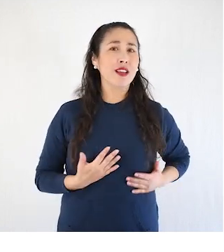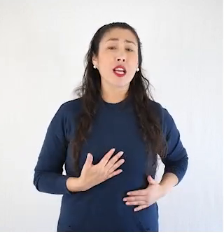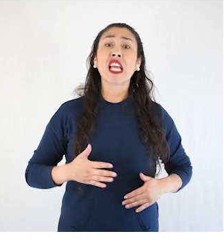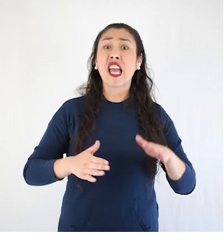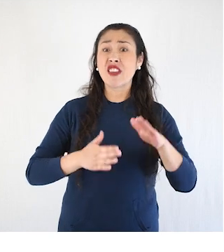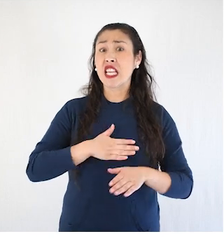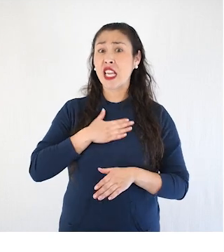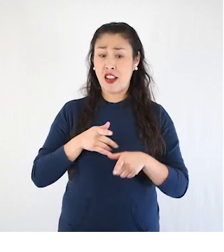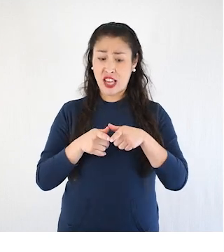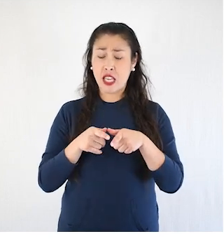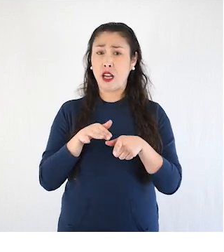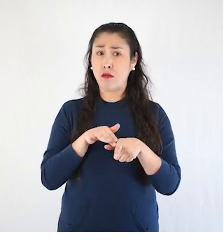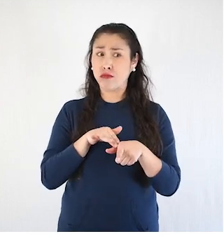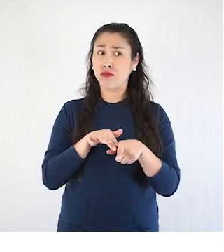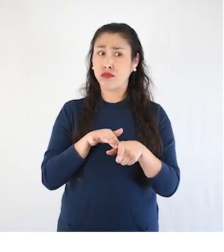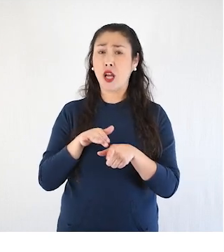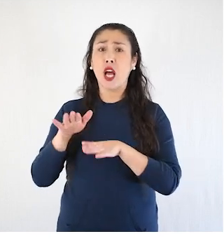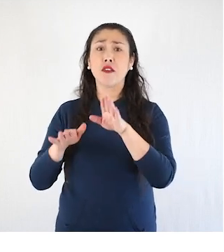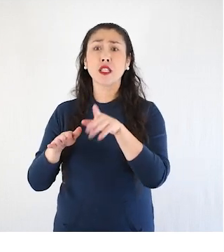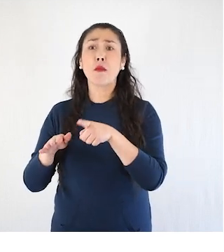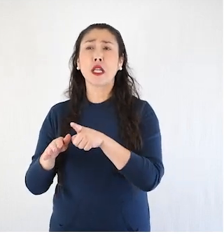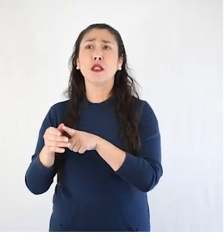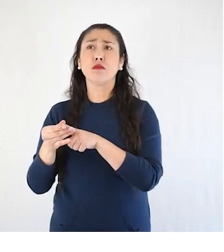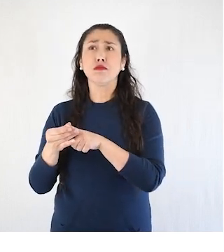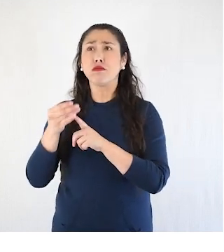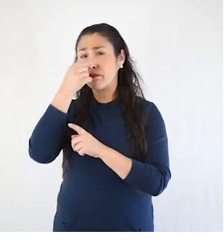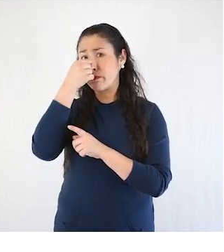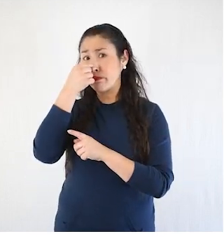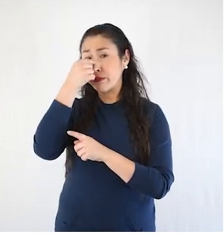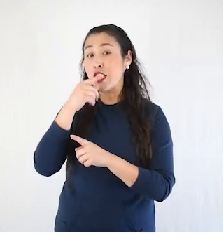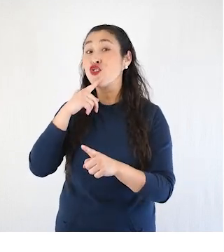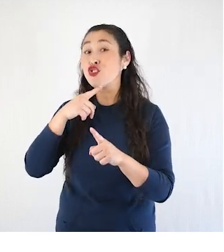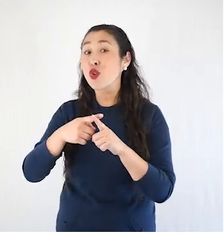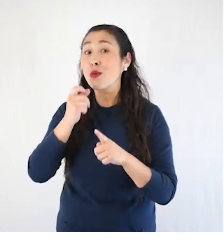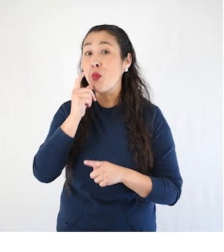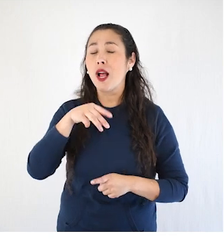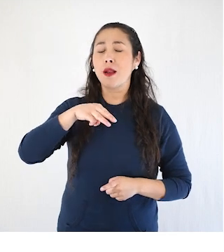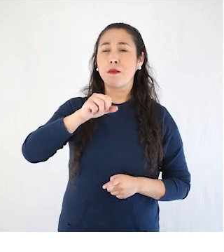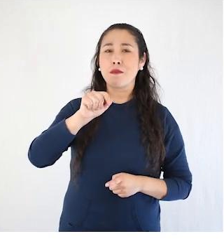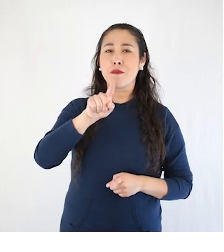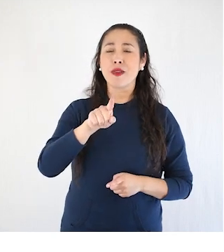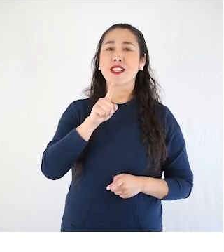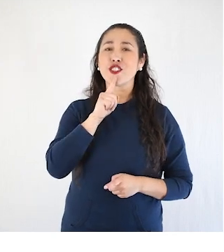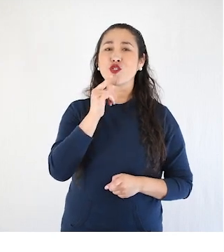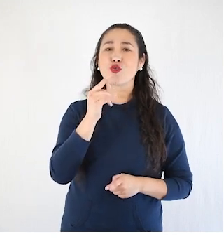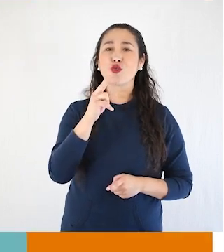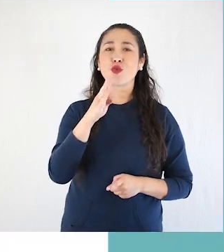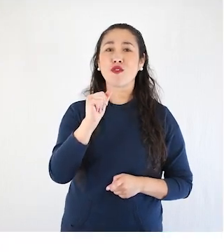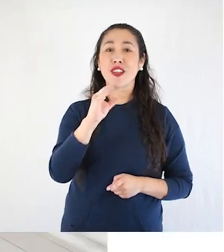ocasiones tenemos ganas de tocarnos nuestras partes íntimas y eso nos produce sensaciones agradables. A eso se le llama masturbación.